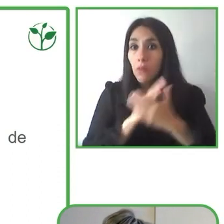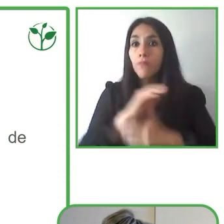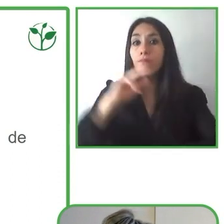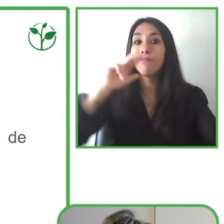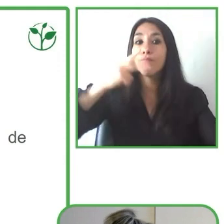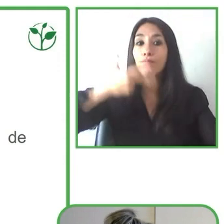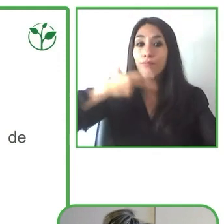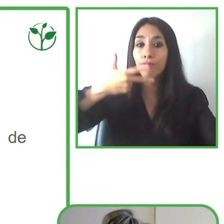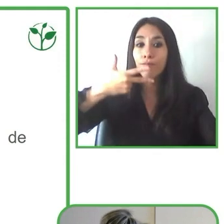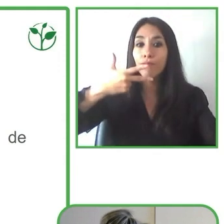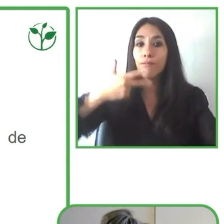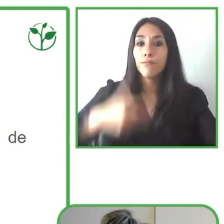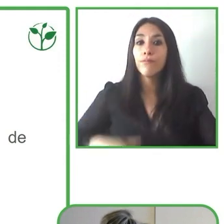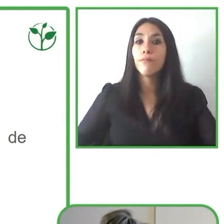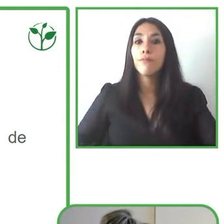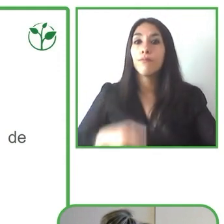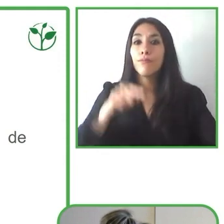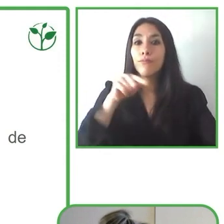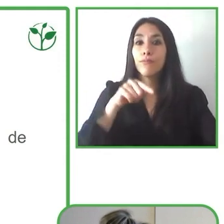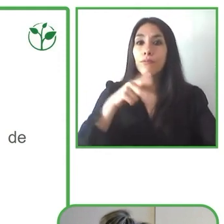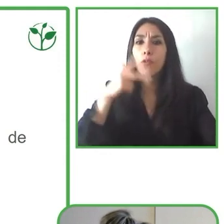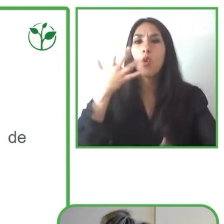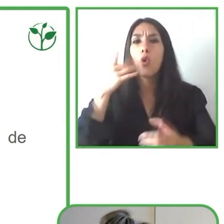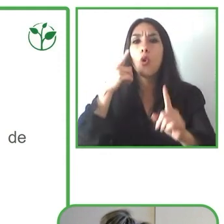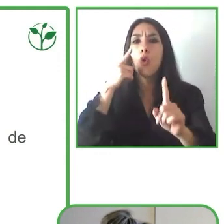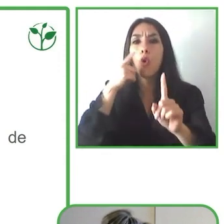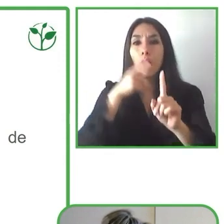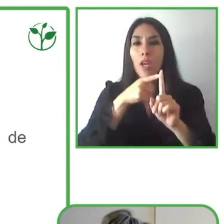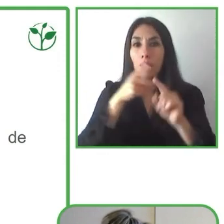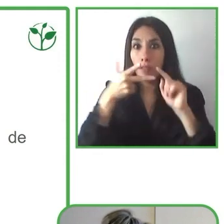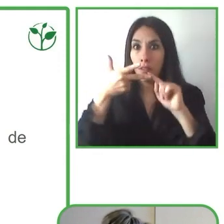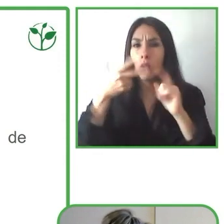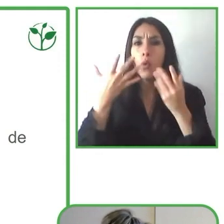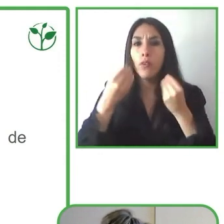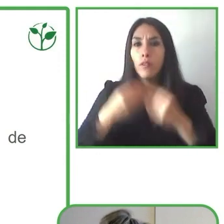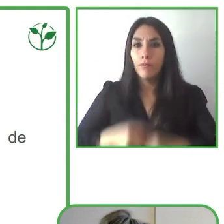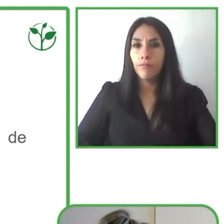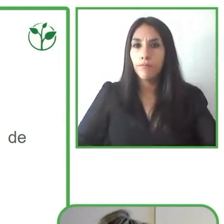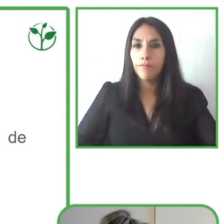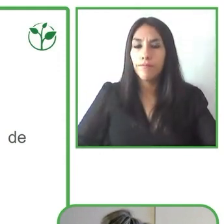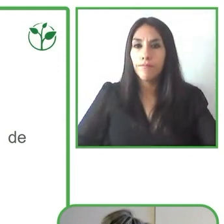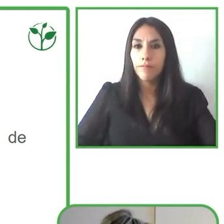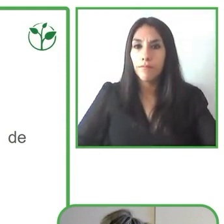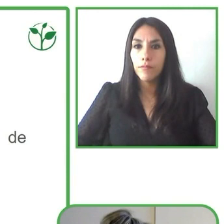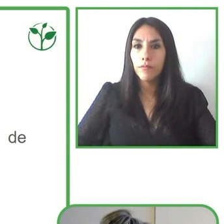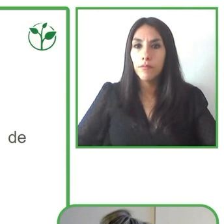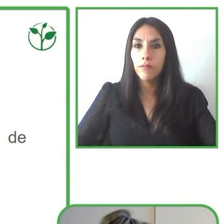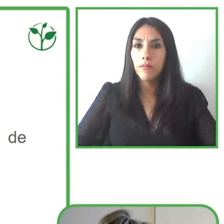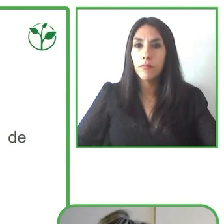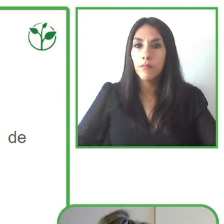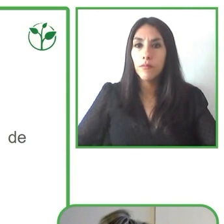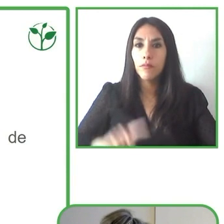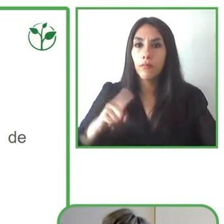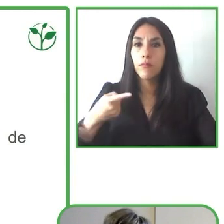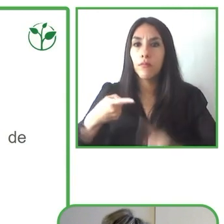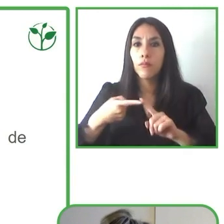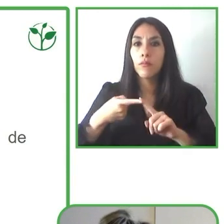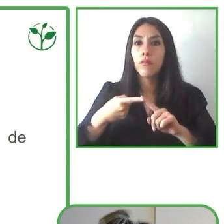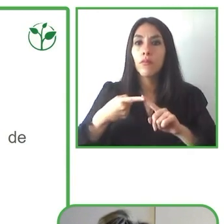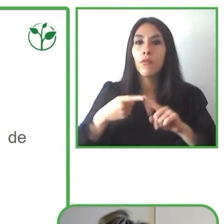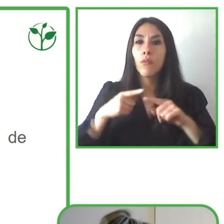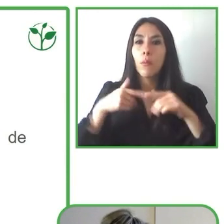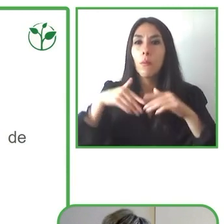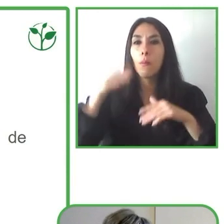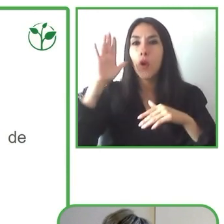primera, las formas más graves de discriminación ocurren en el proceso de